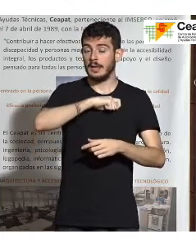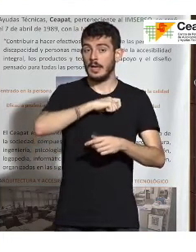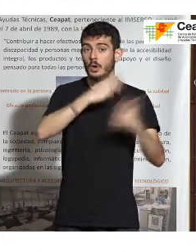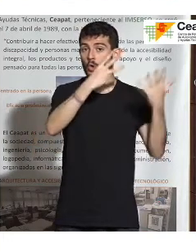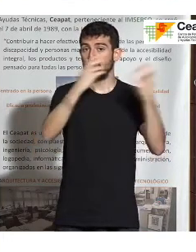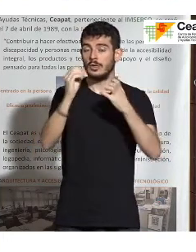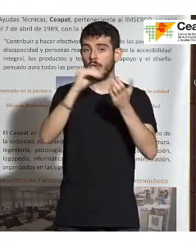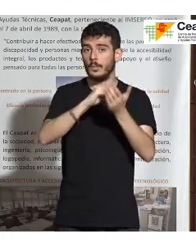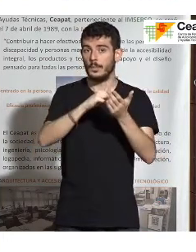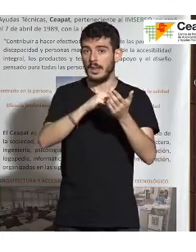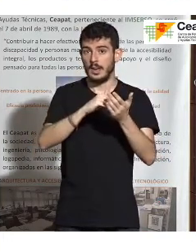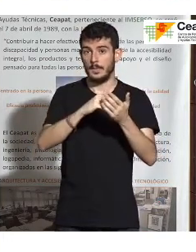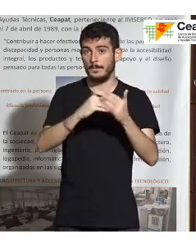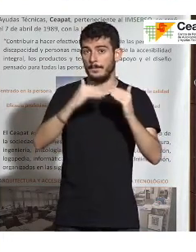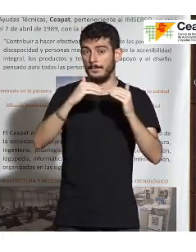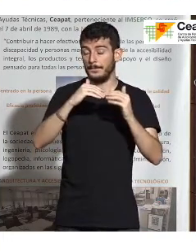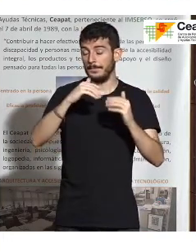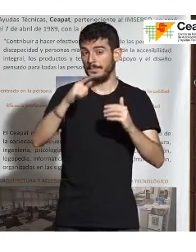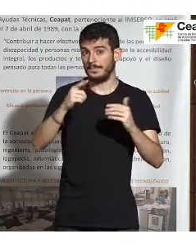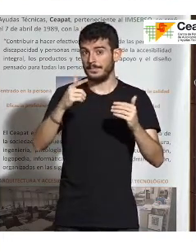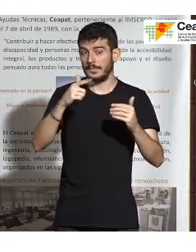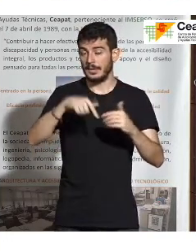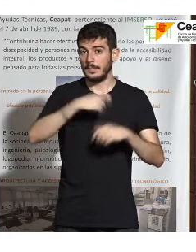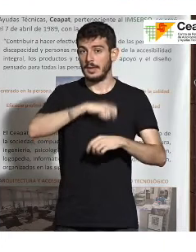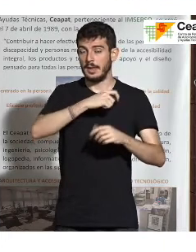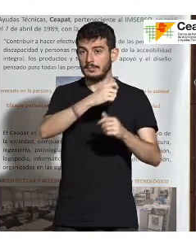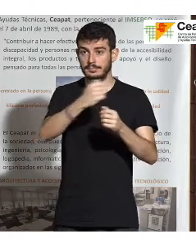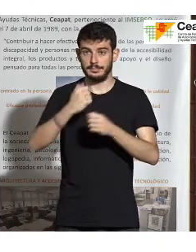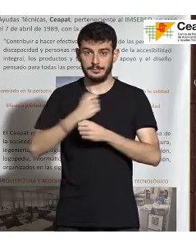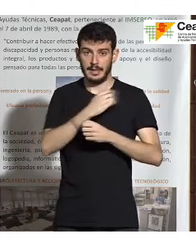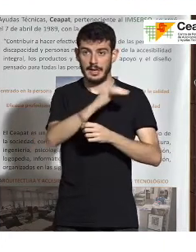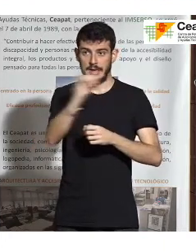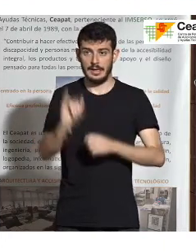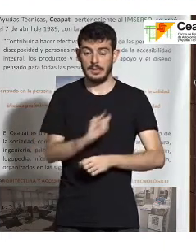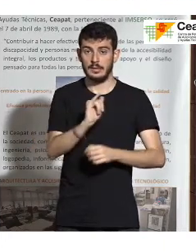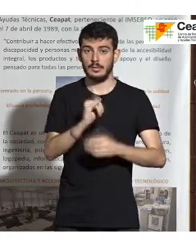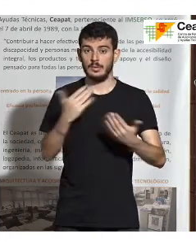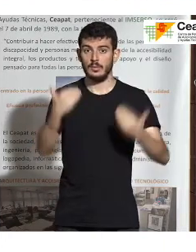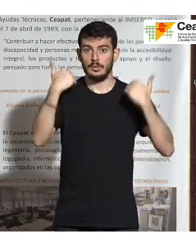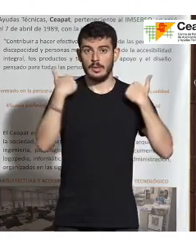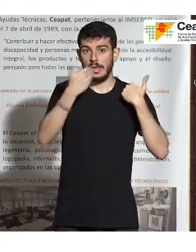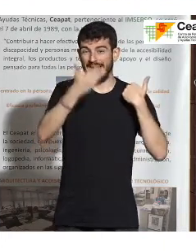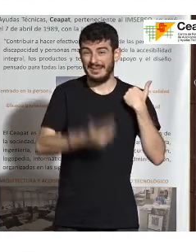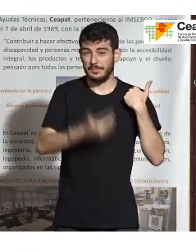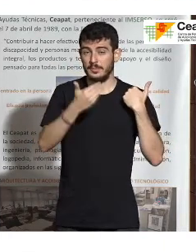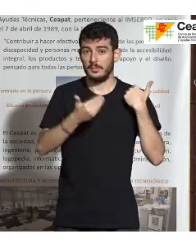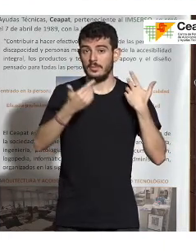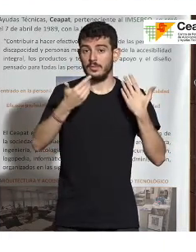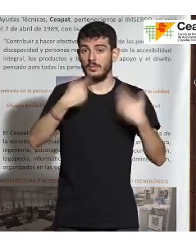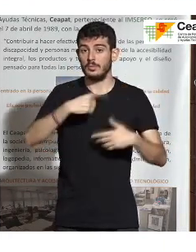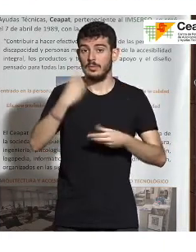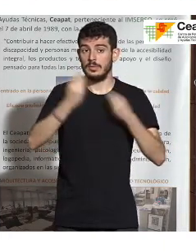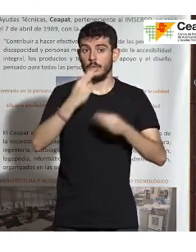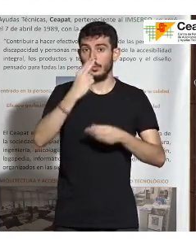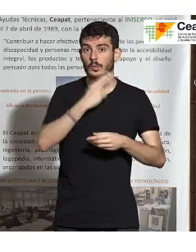y su responsabilidad, digamos, es muy, muy, muy importante. Entonces, yo era muy consciente de que no podían comprometerse a